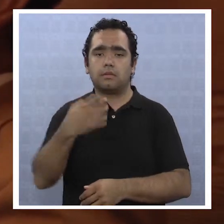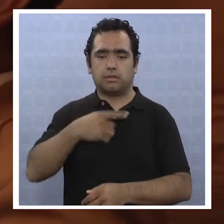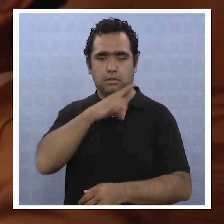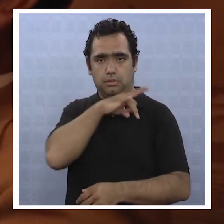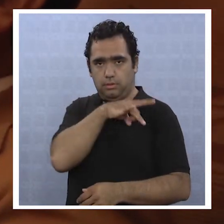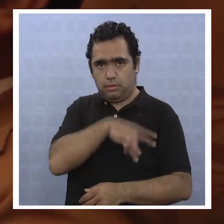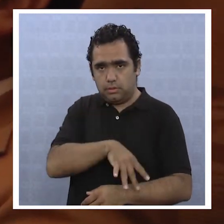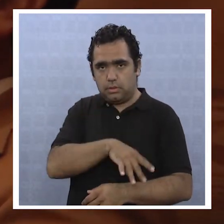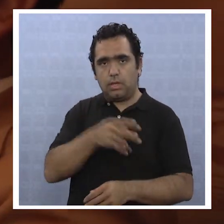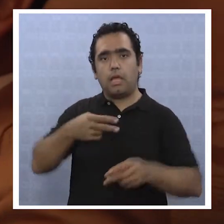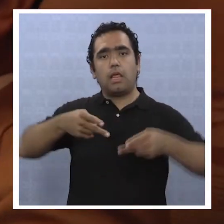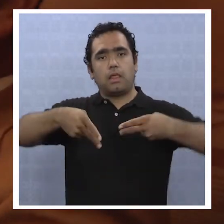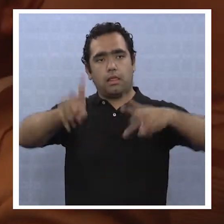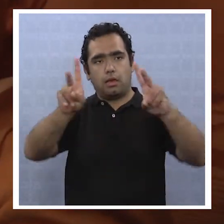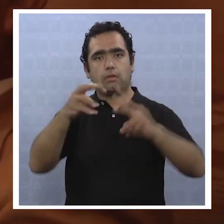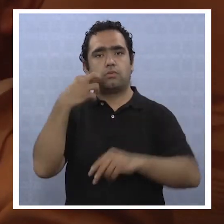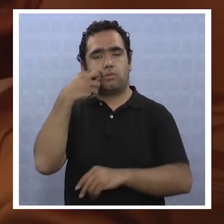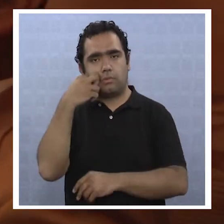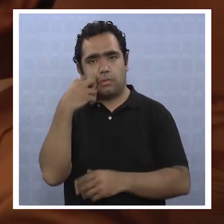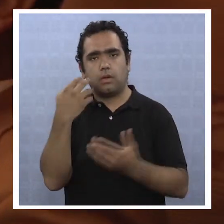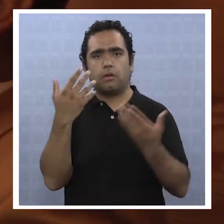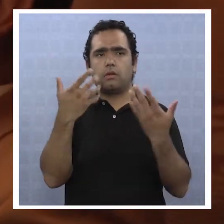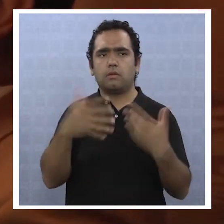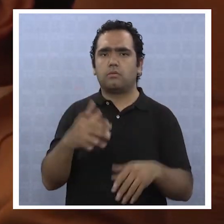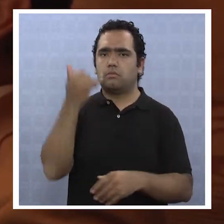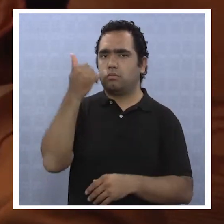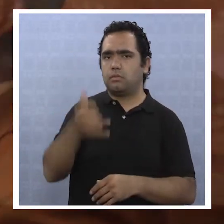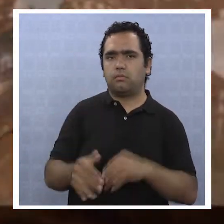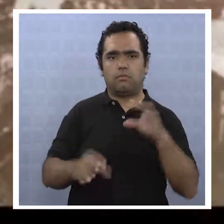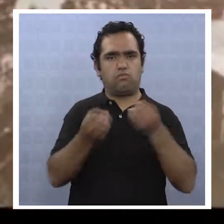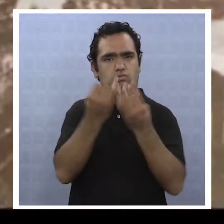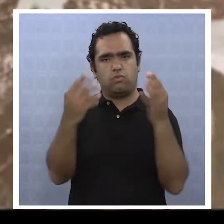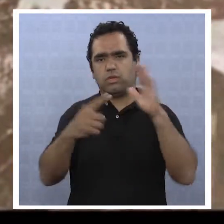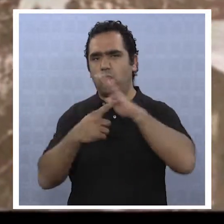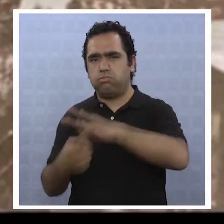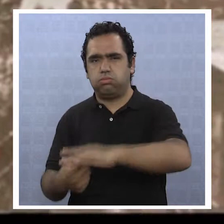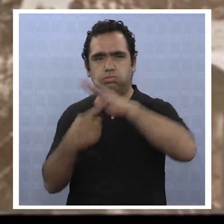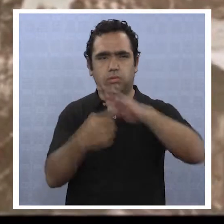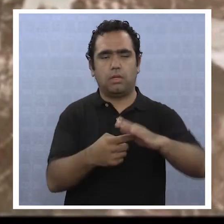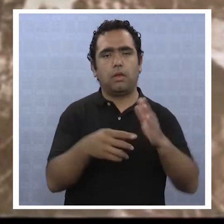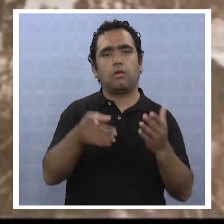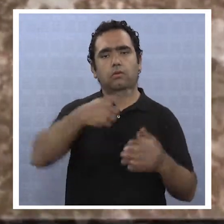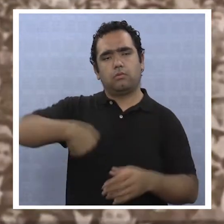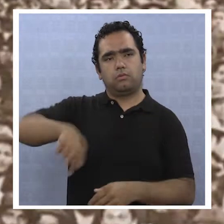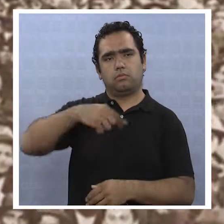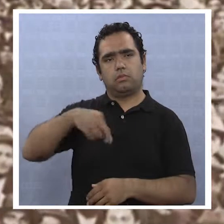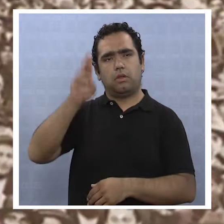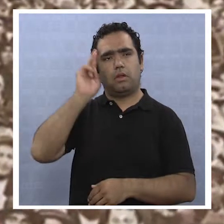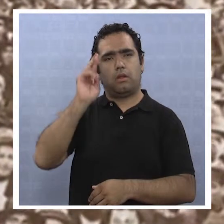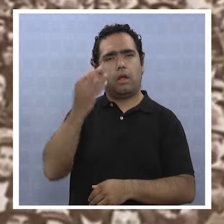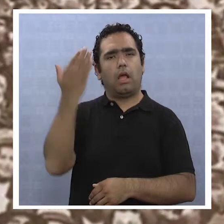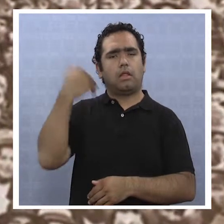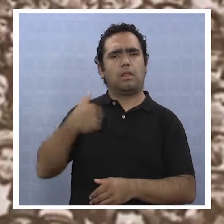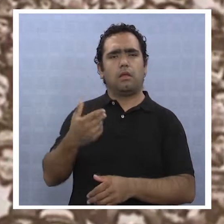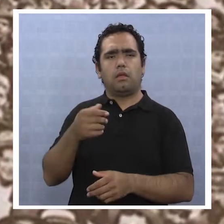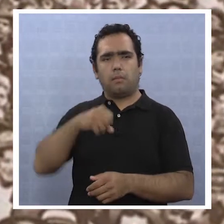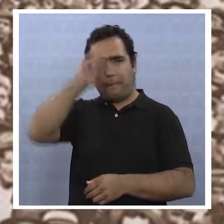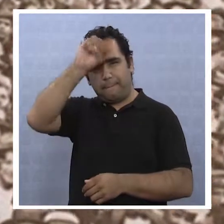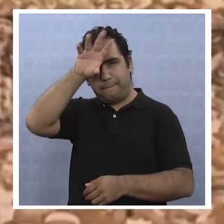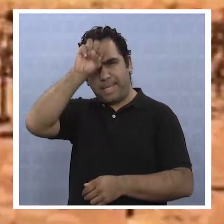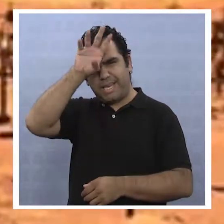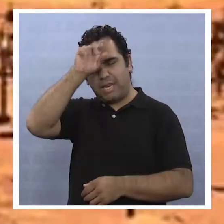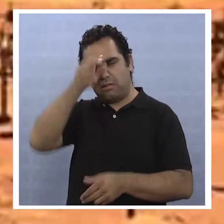aparato estatal en Chile, en numerosas oportunidades, ha atropellado los derechos humanos. Basta recordar algunas de las masacres de